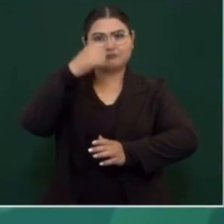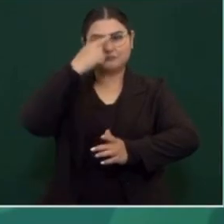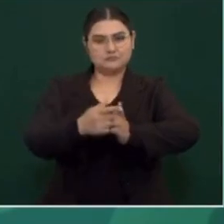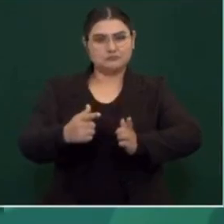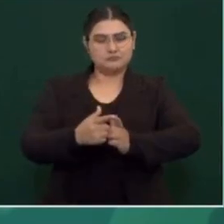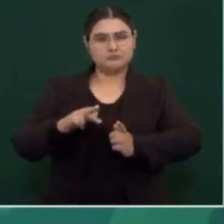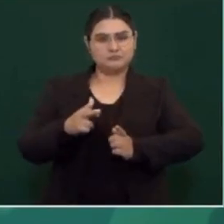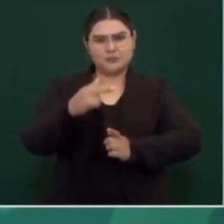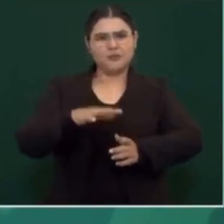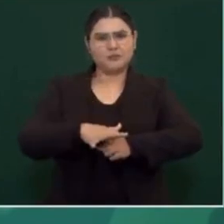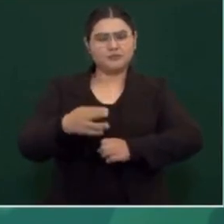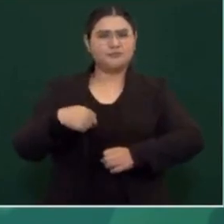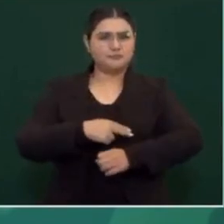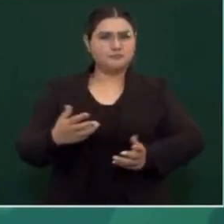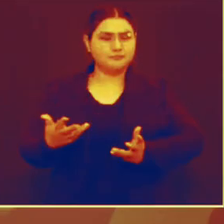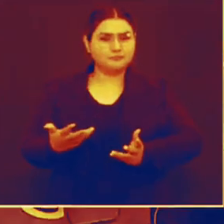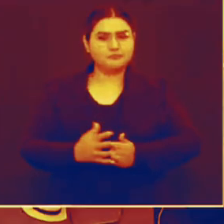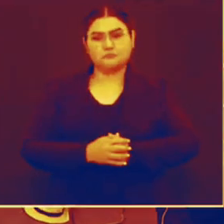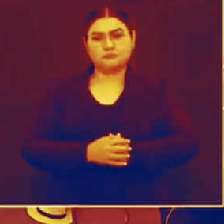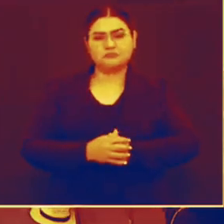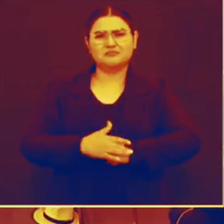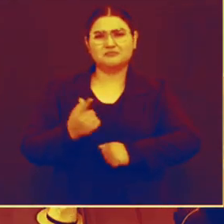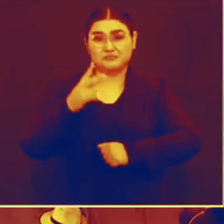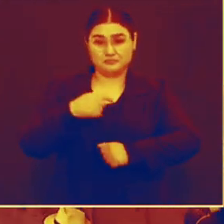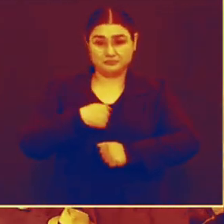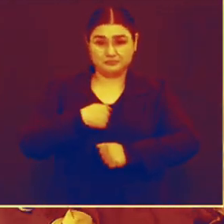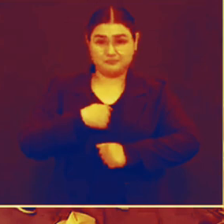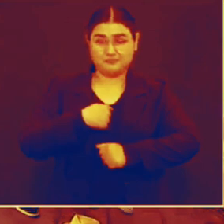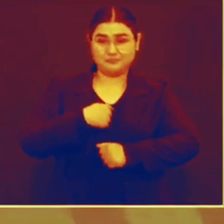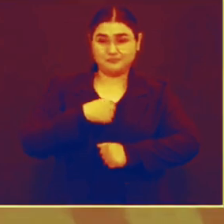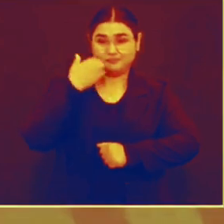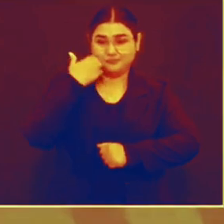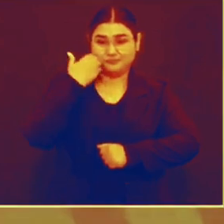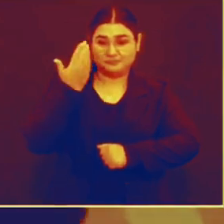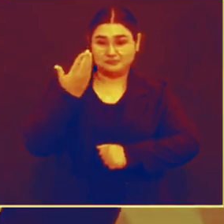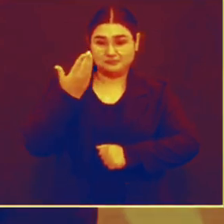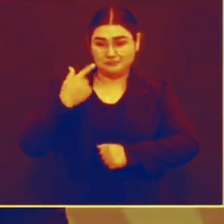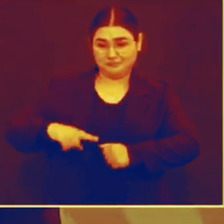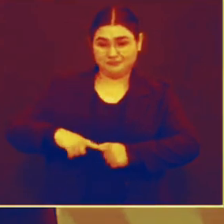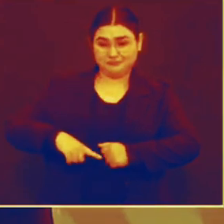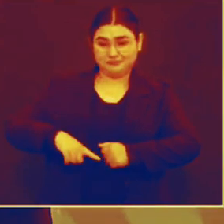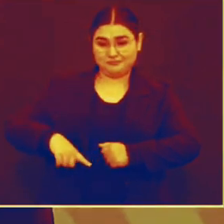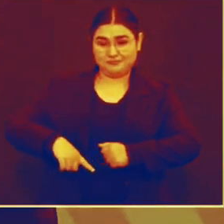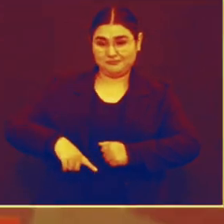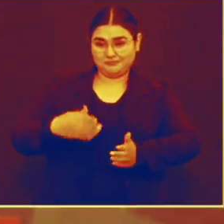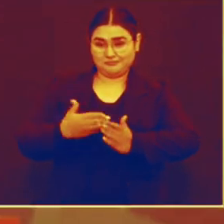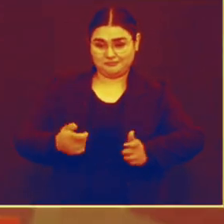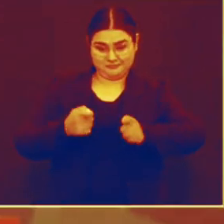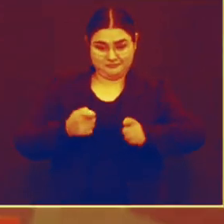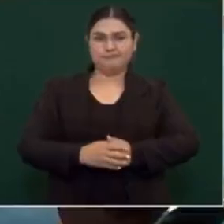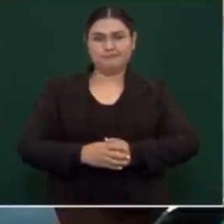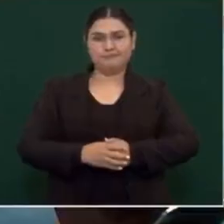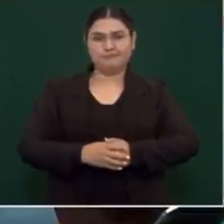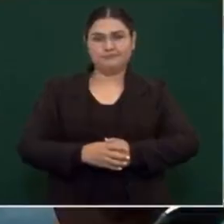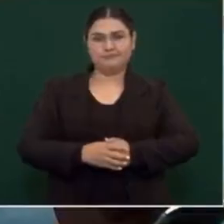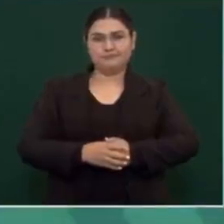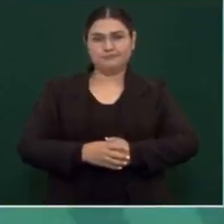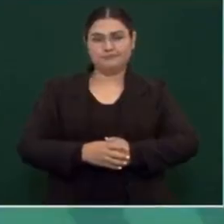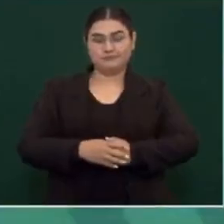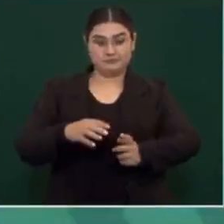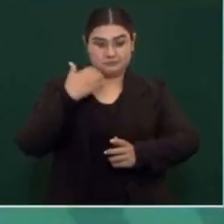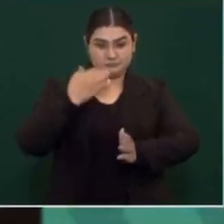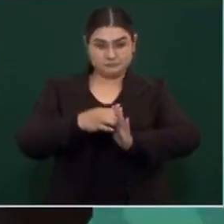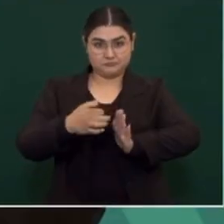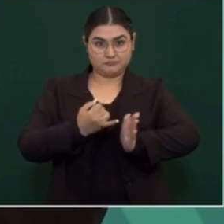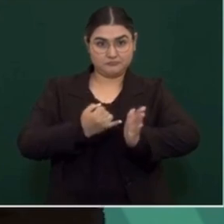de Río qué hacemos. Porque yo no quiero entregar a un gobierno que considero espurio que